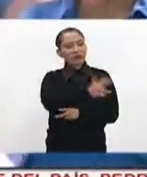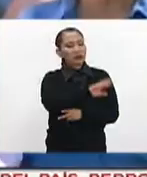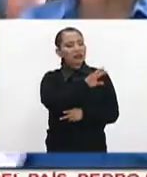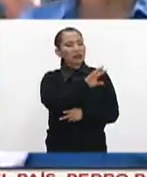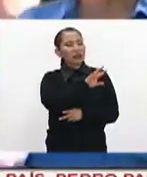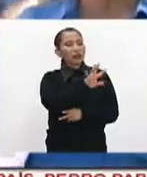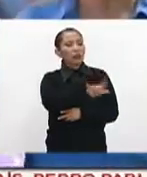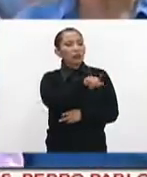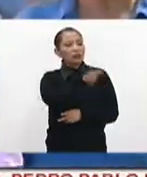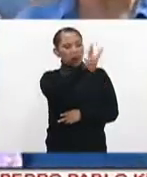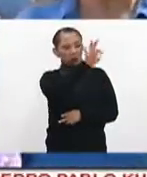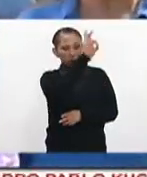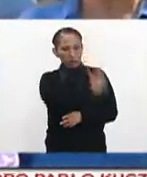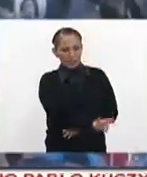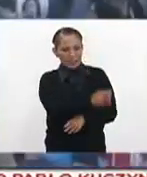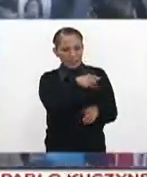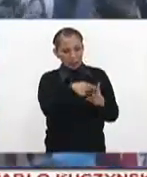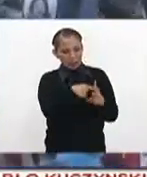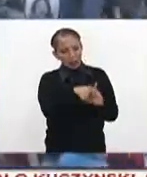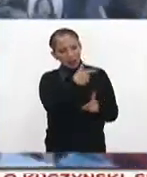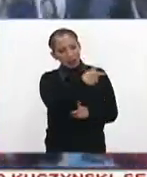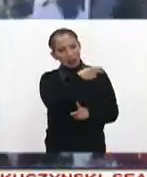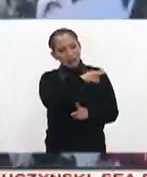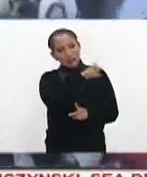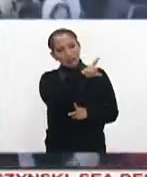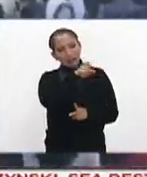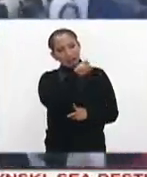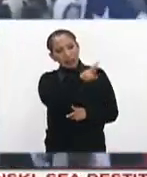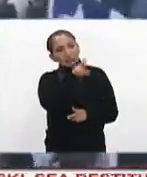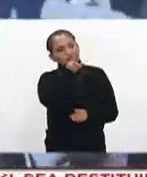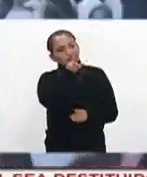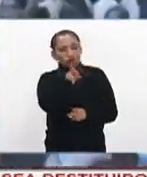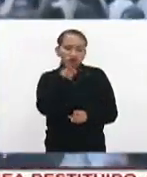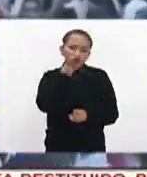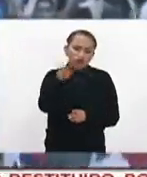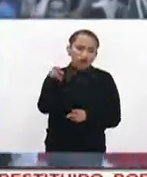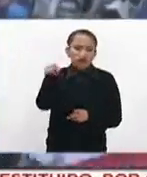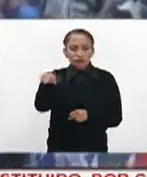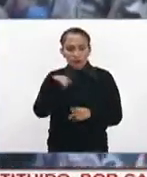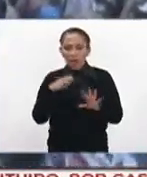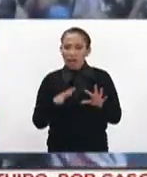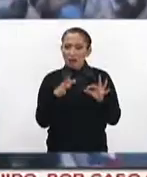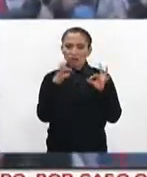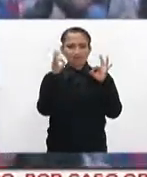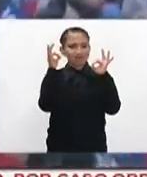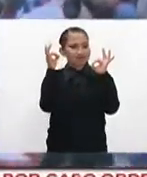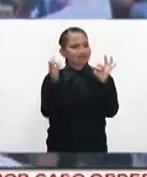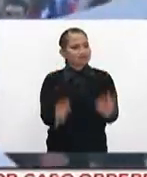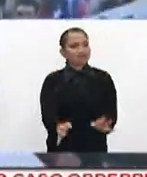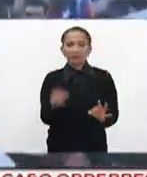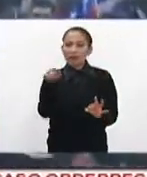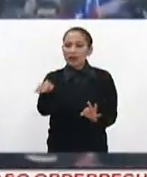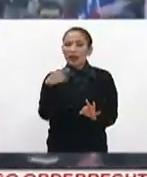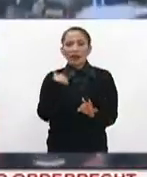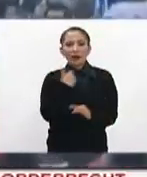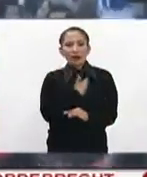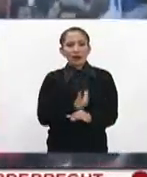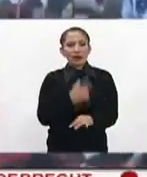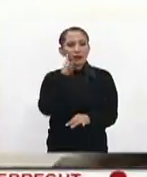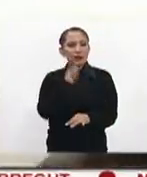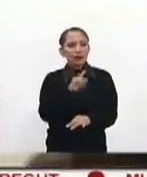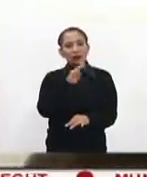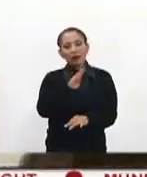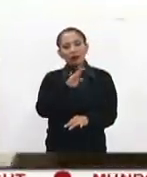.4% para Guillier. Un resultado que ya es oficial. Hoy día la presidenta Michelle